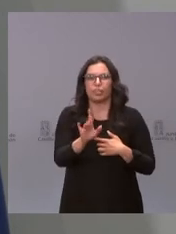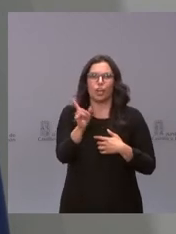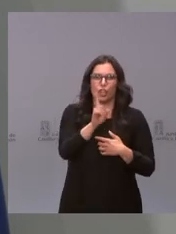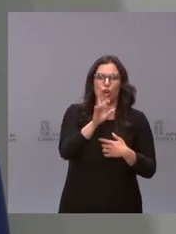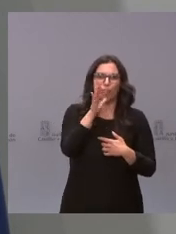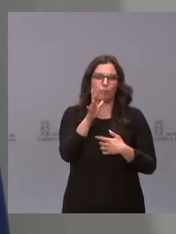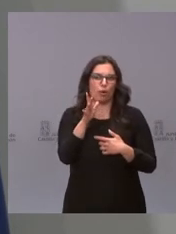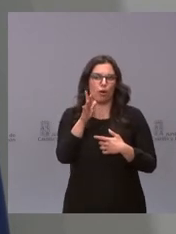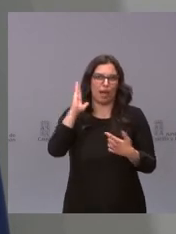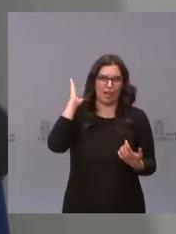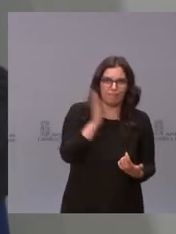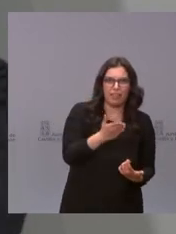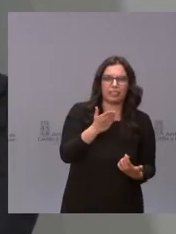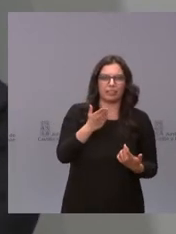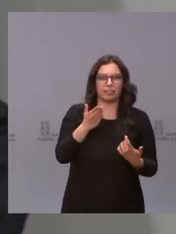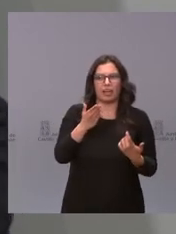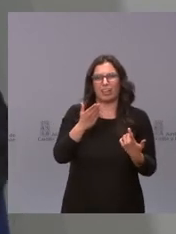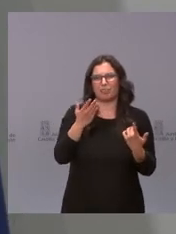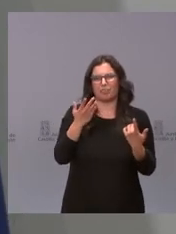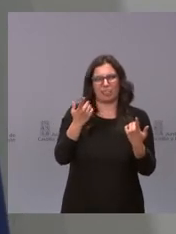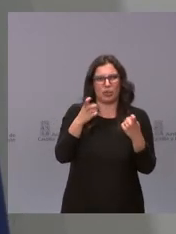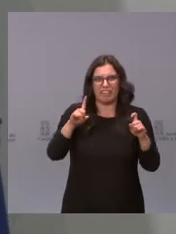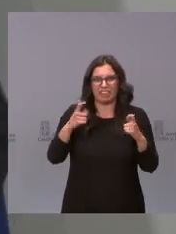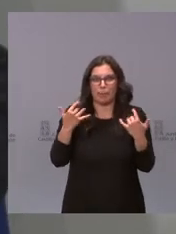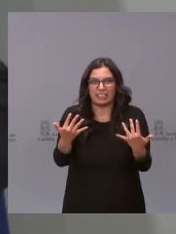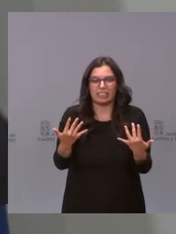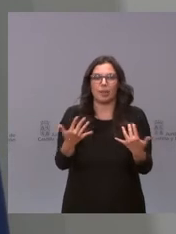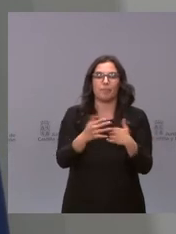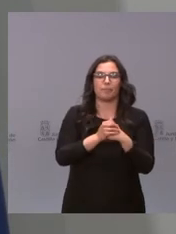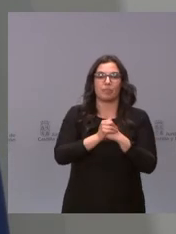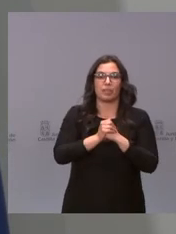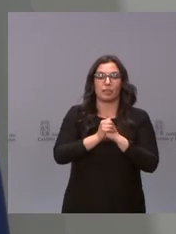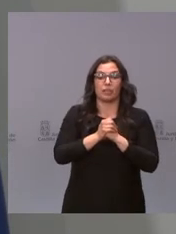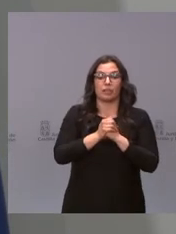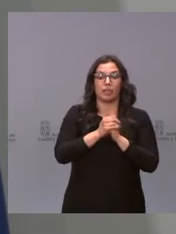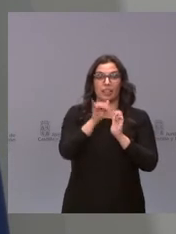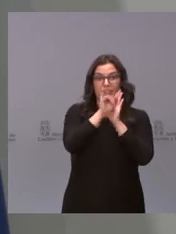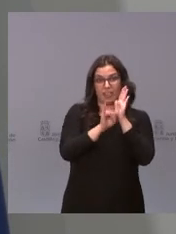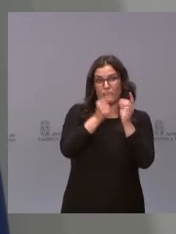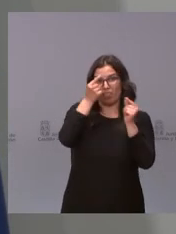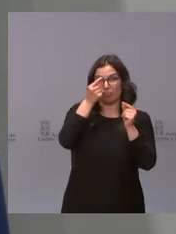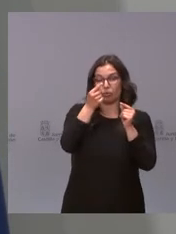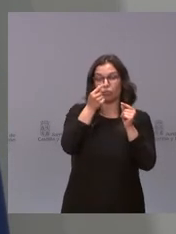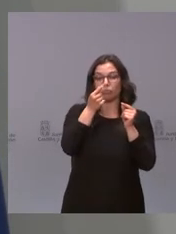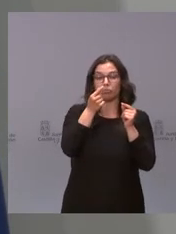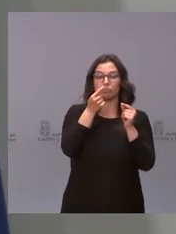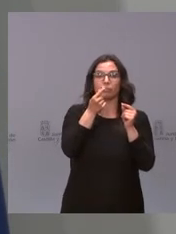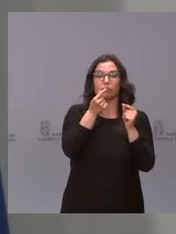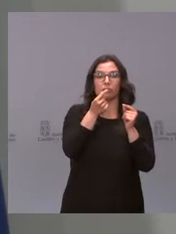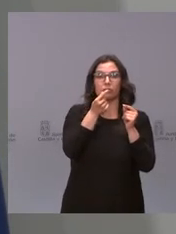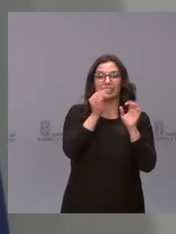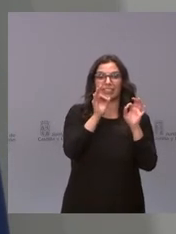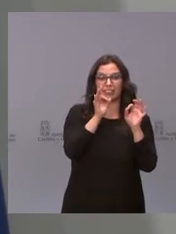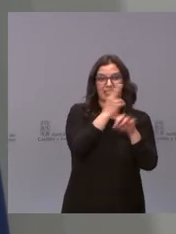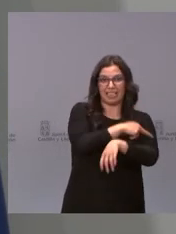un perjuicio innecesario. Nuestros indicadores asistenciales y nuestros indicadores